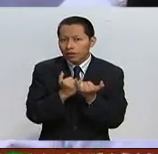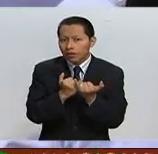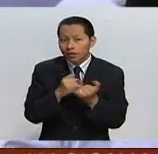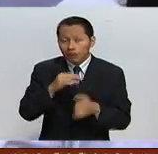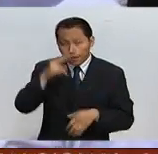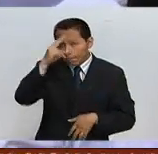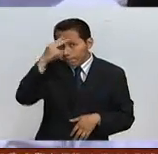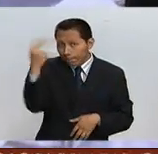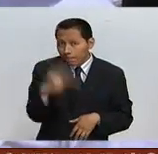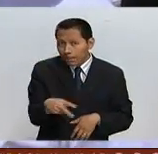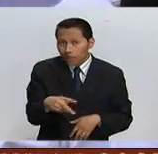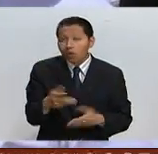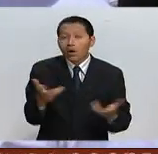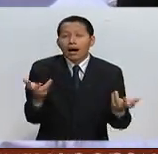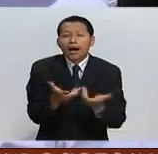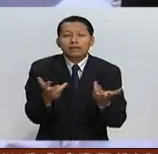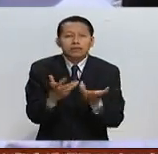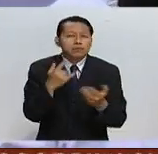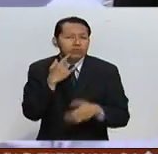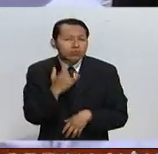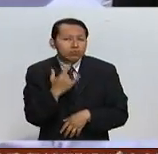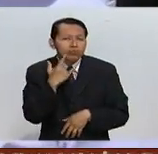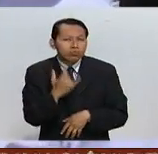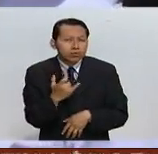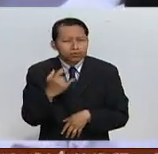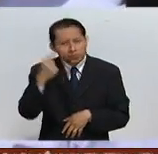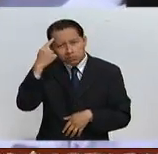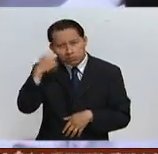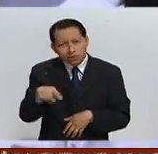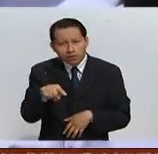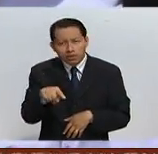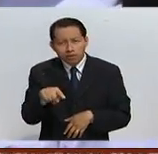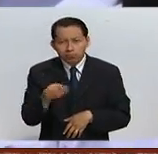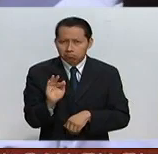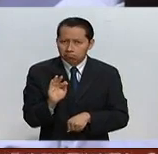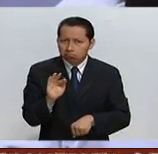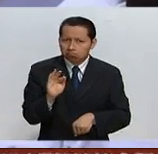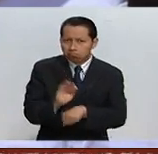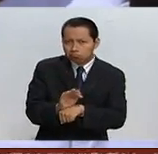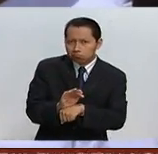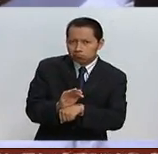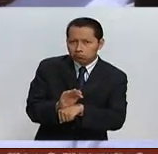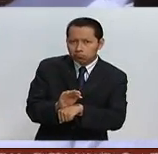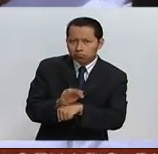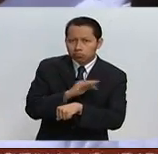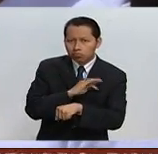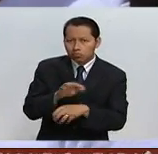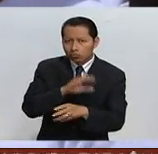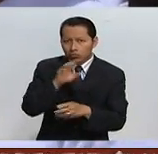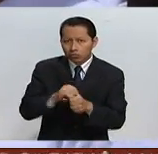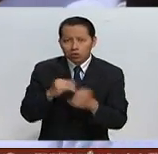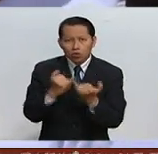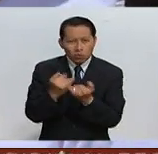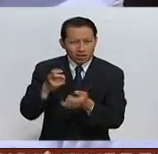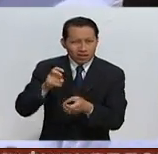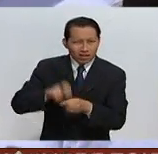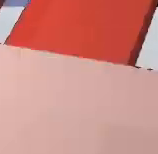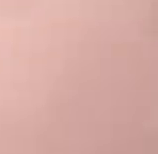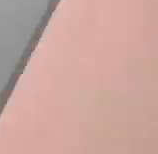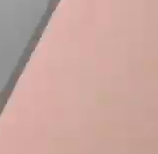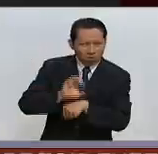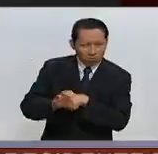México hará a este esfuerzo para lograr eliminar las líneas que hay ahí en Colombia.